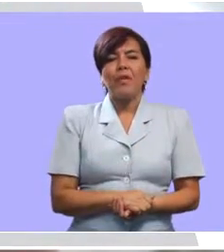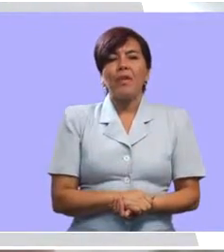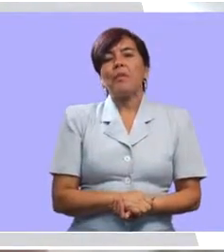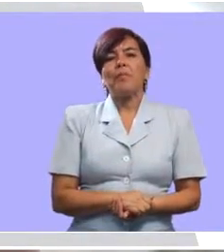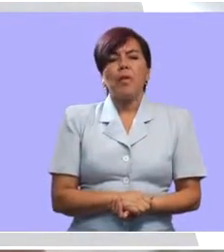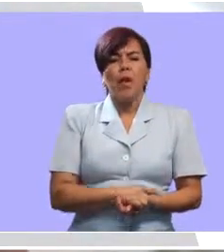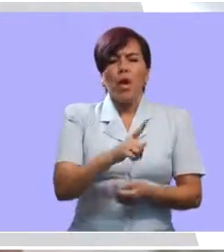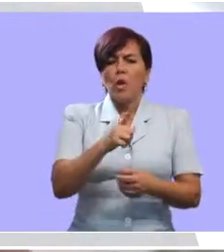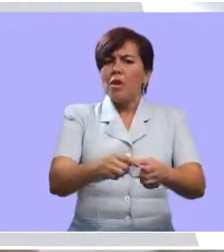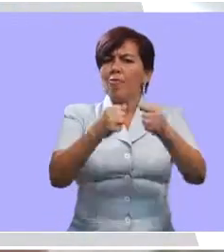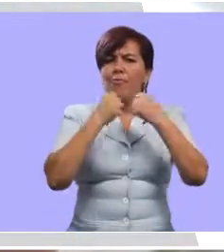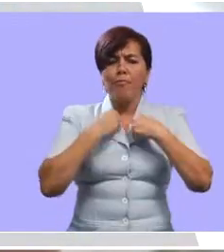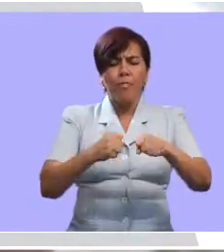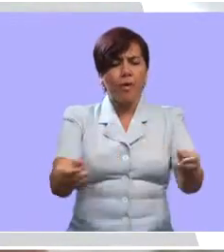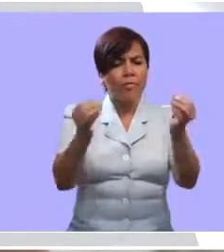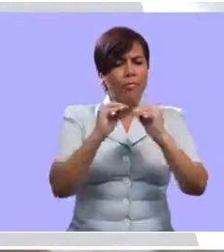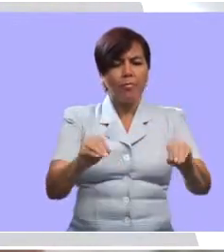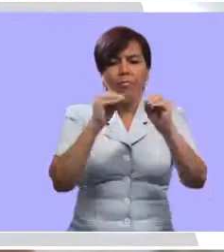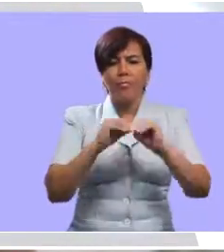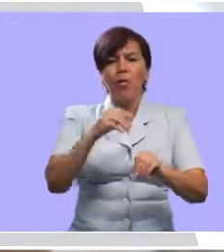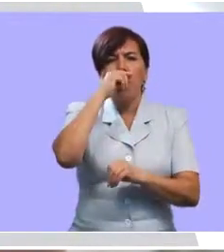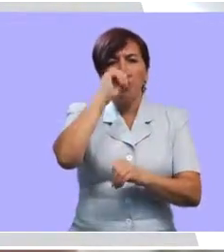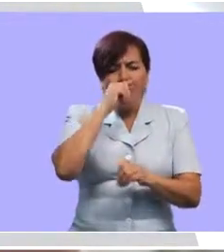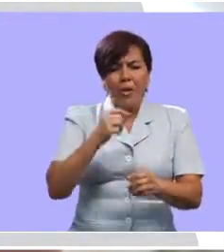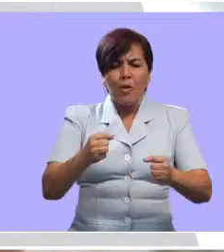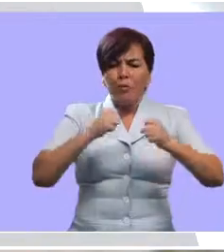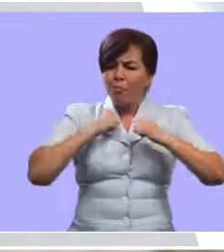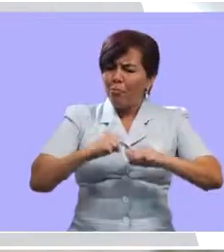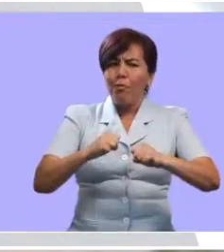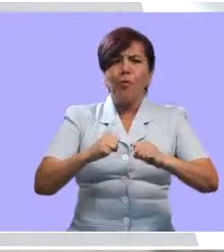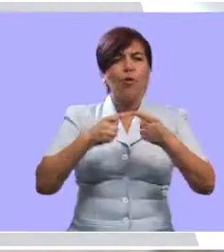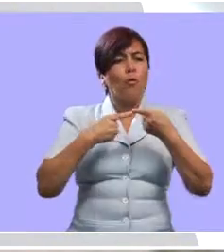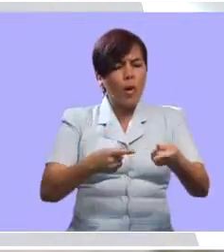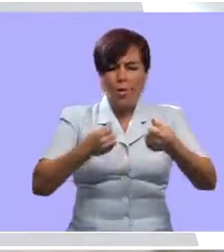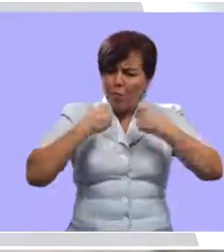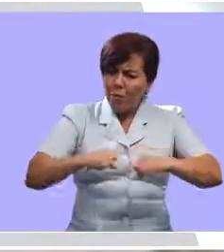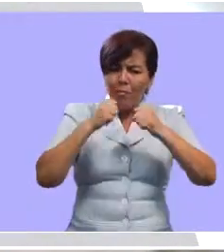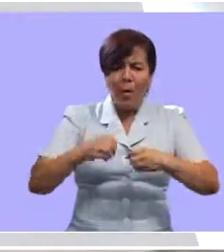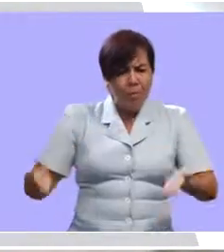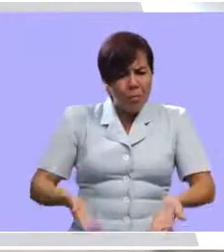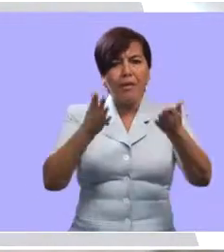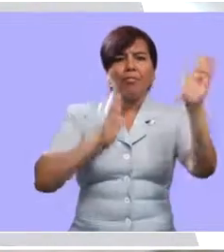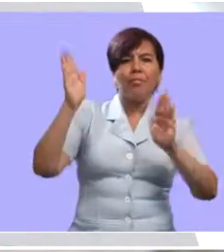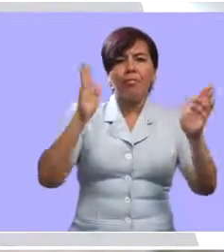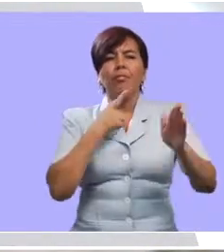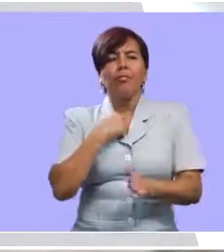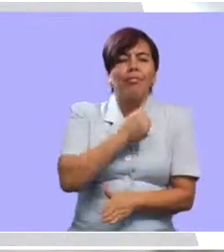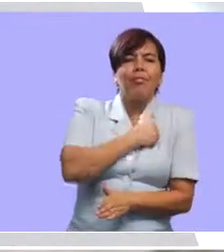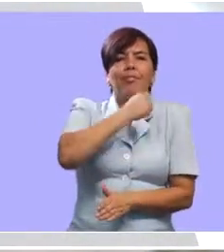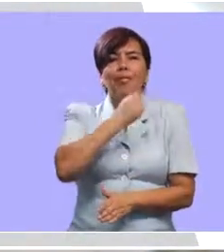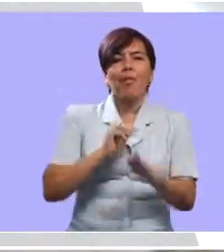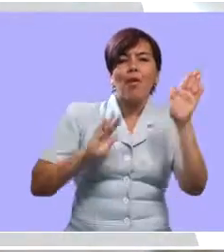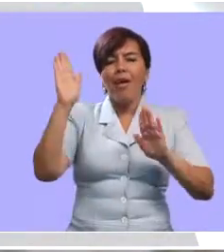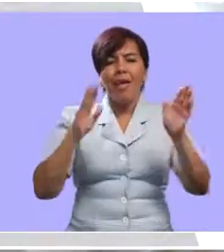invitación, es fortalecer a nuestros hijos en actividades bonitas, es incentivarlos a que participen y apoyarlos en las cosas que a ellos más les